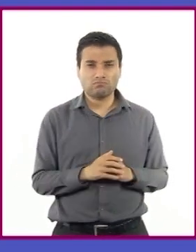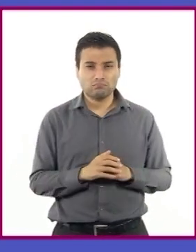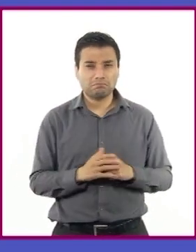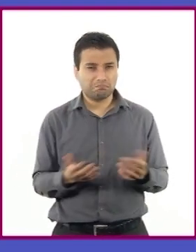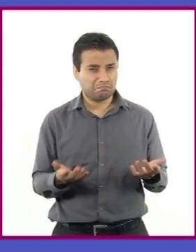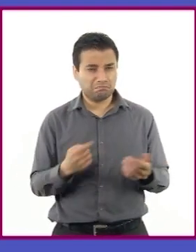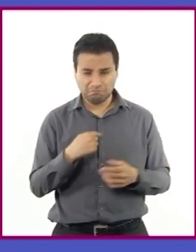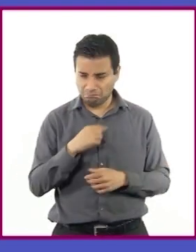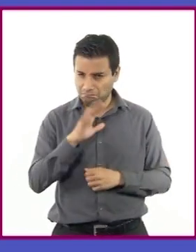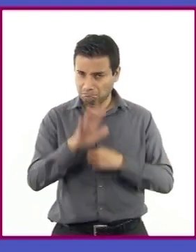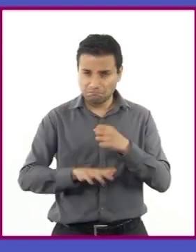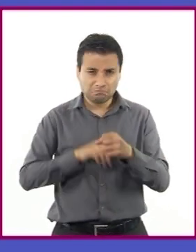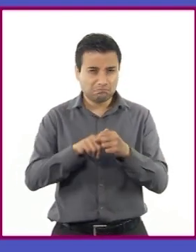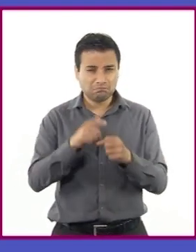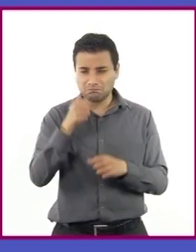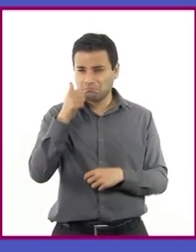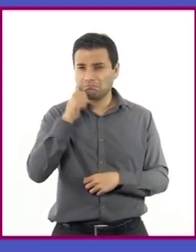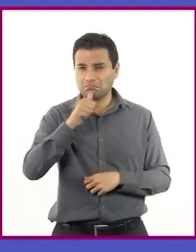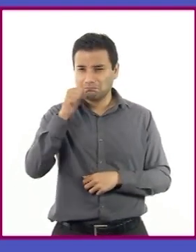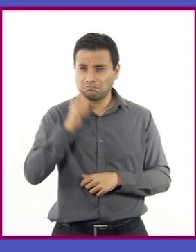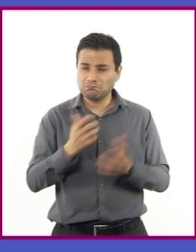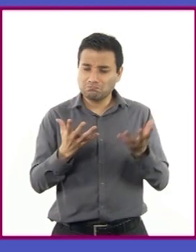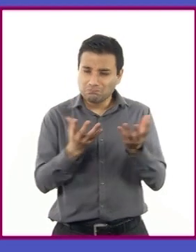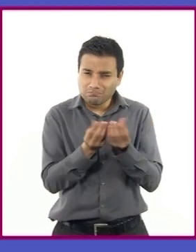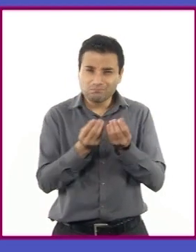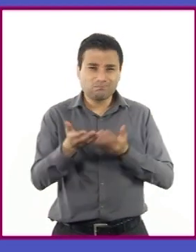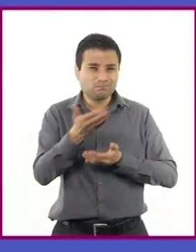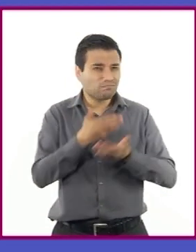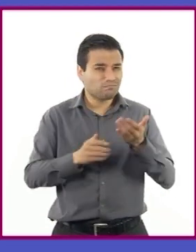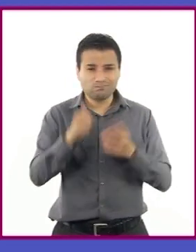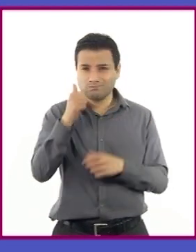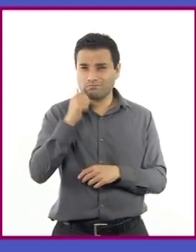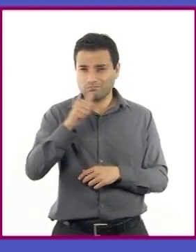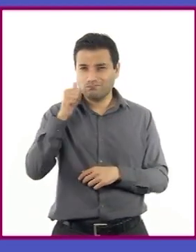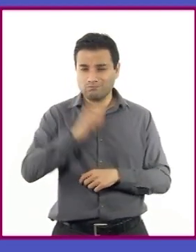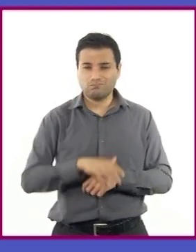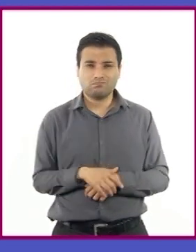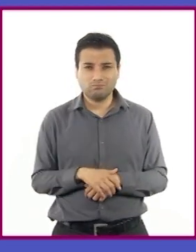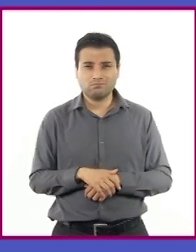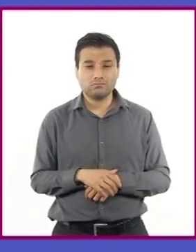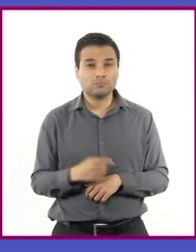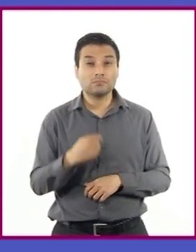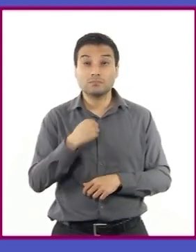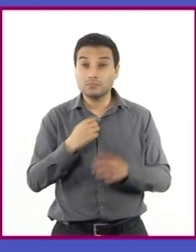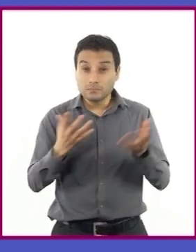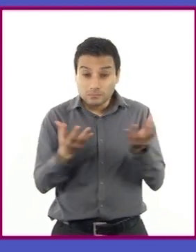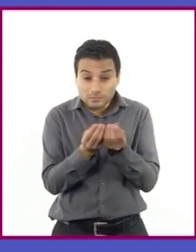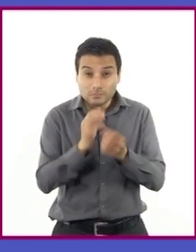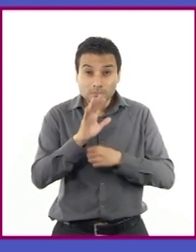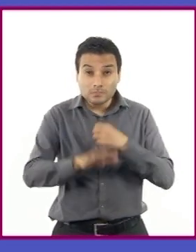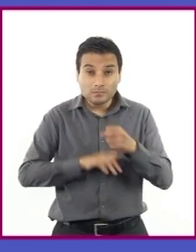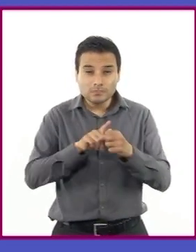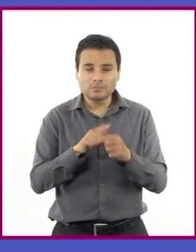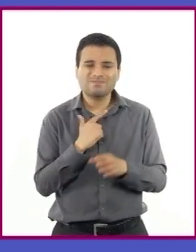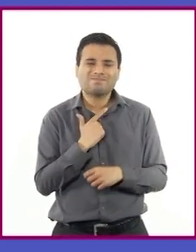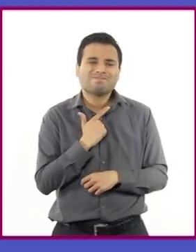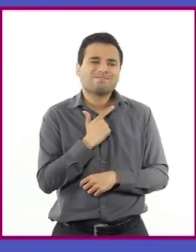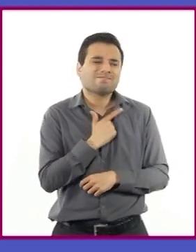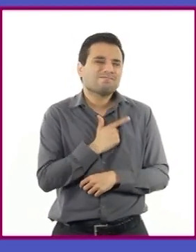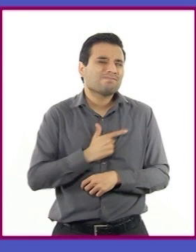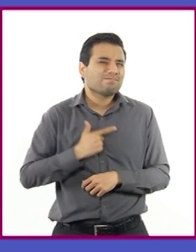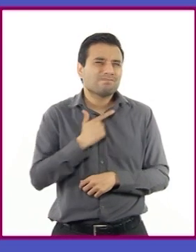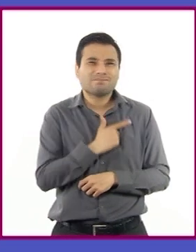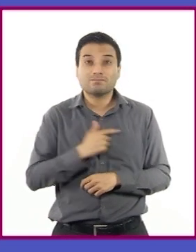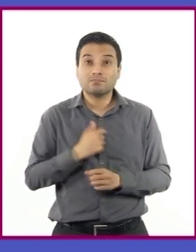todo el tiempo lo pasaba con ellos y nunca me consideraba tan feliz como cuando les daba de comer